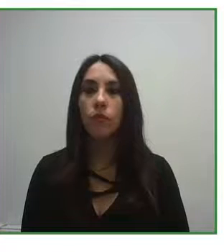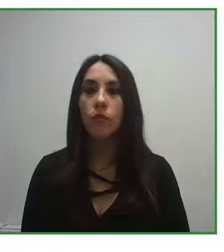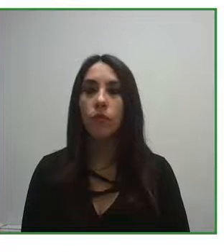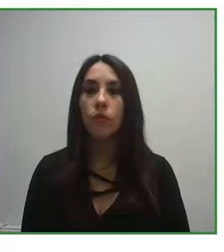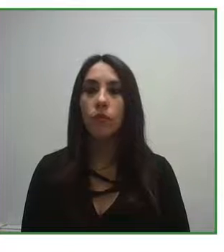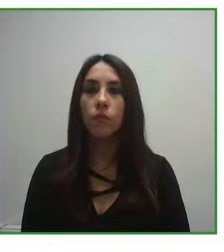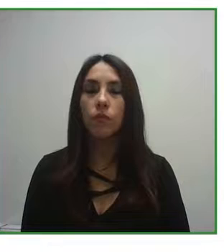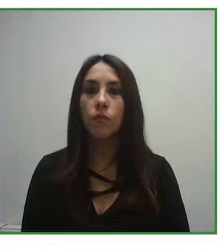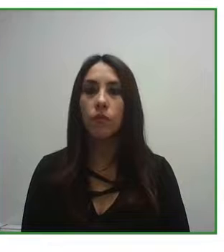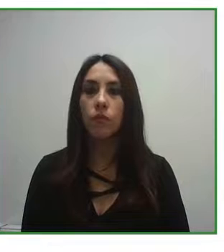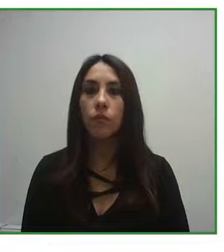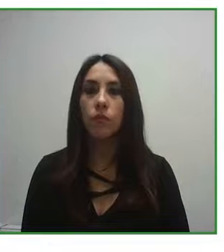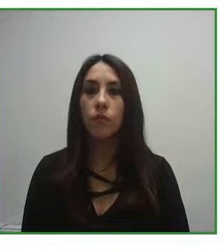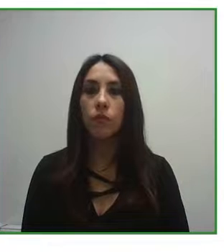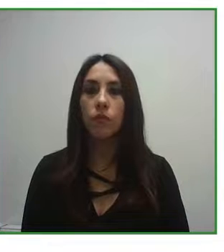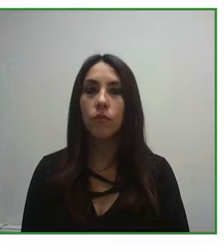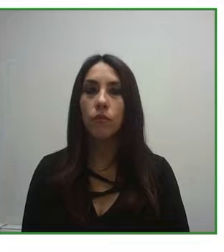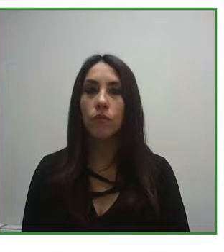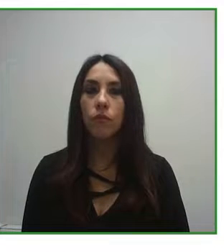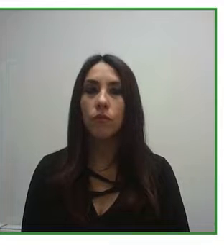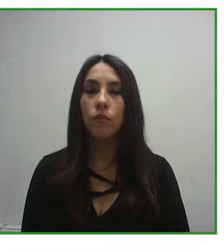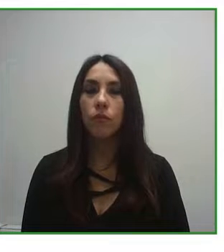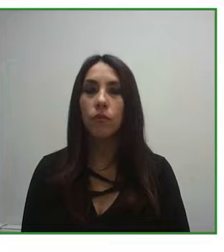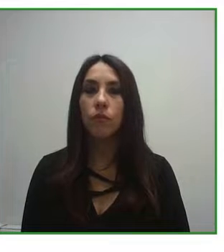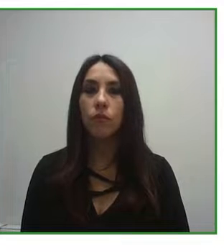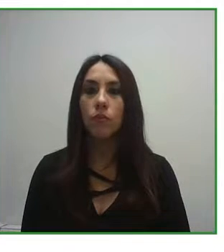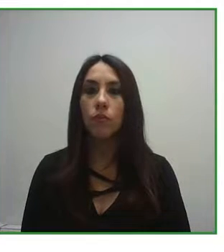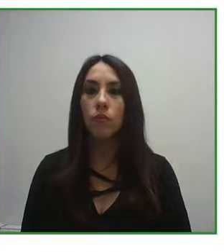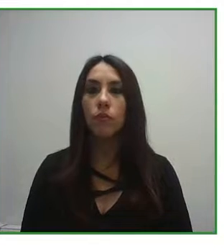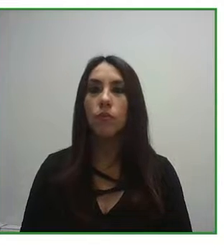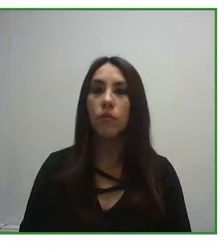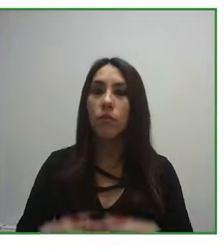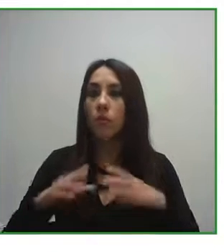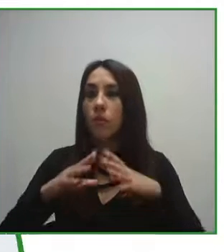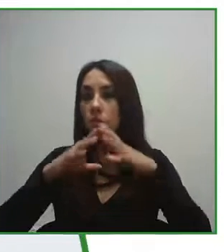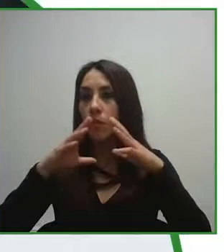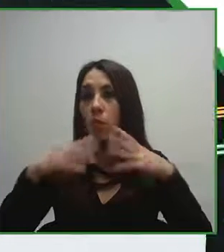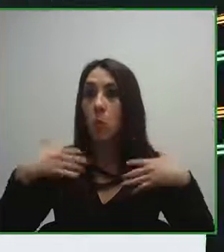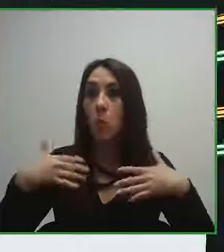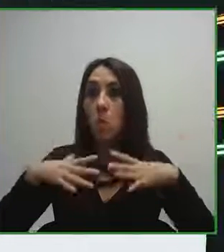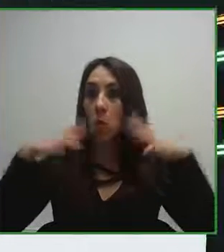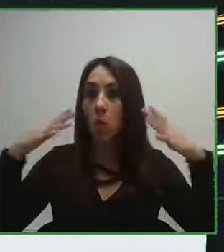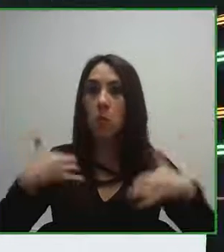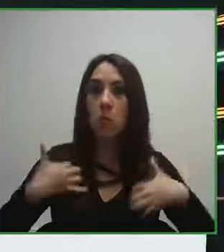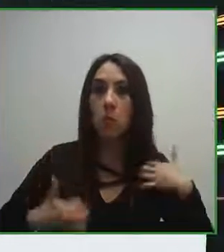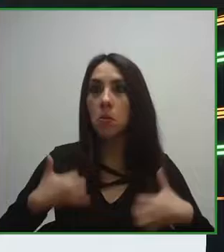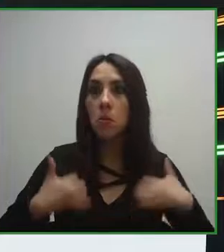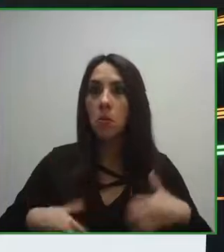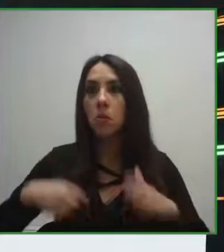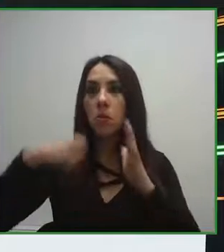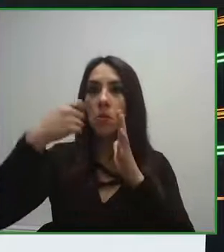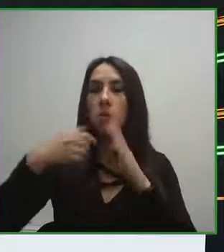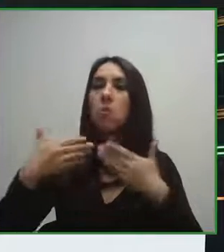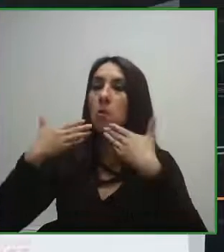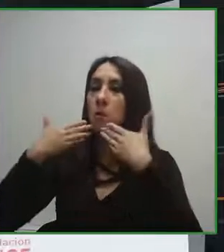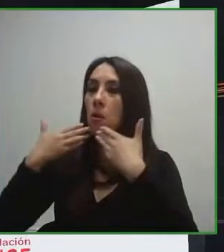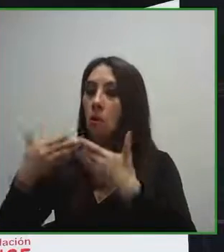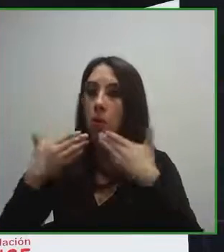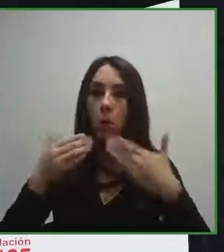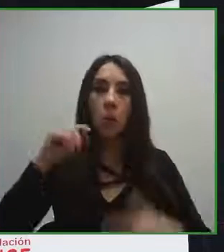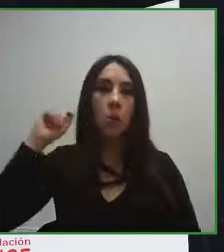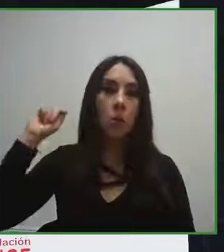Muy interesantes estos proyectos y les agradecemos enormemente por compartir su visión y sus casos de éxito en nuestra conferencia.